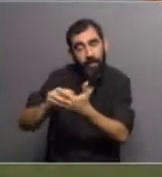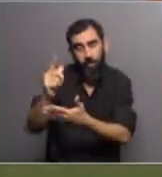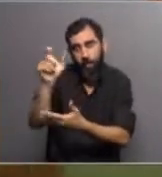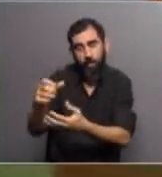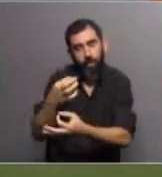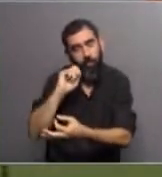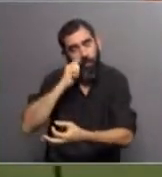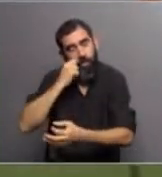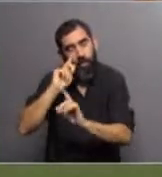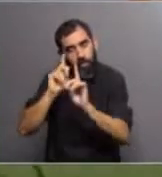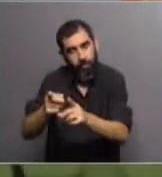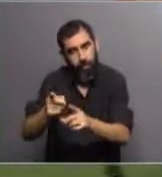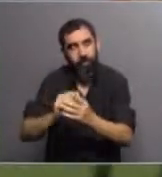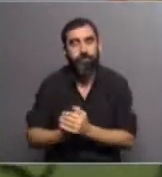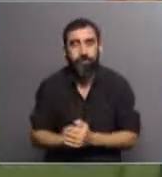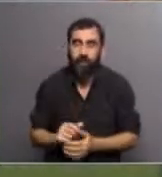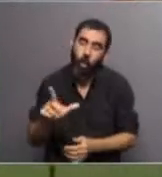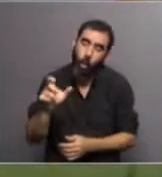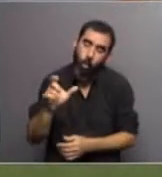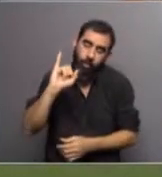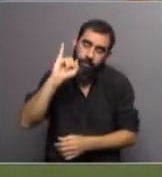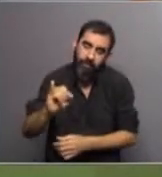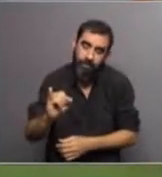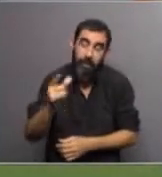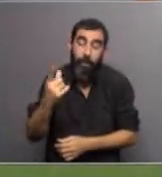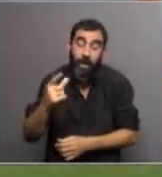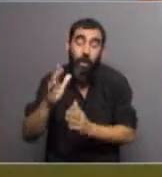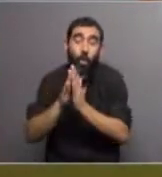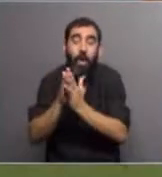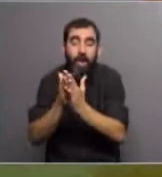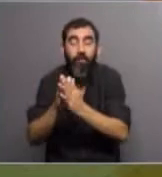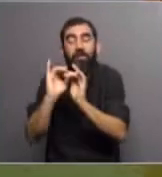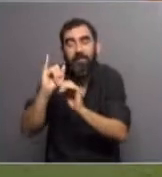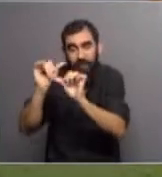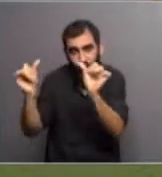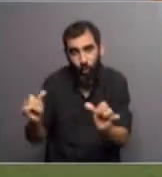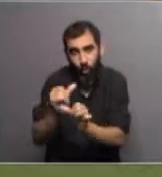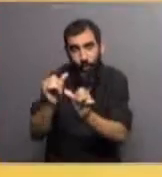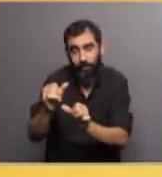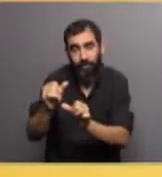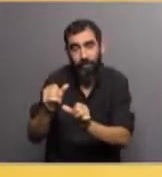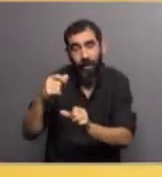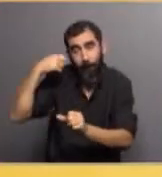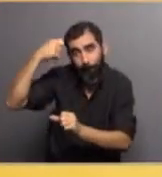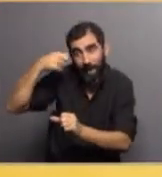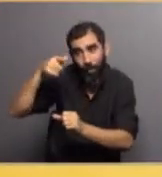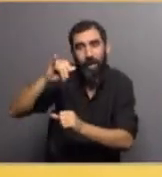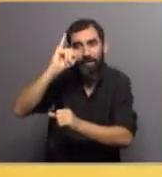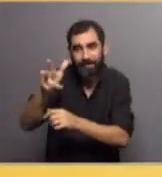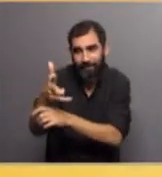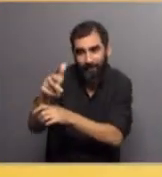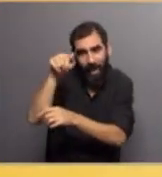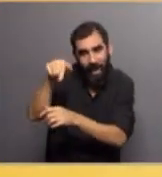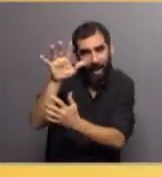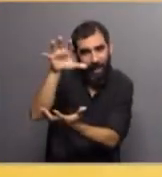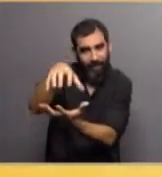y que es espectacular. Por supuesto, por supuesto. Pero el libro se llevó, se filmó en este lugar.